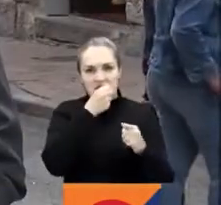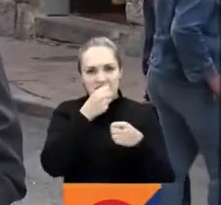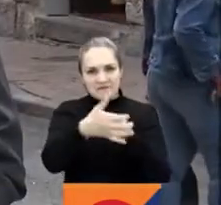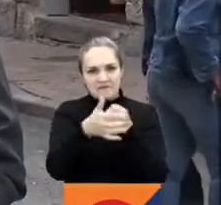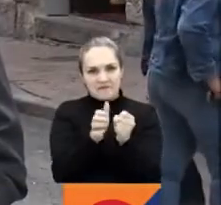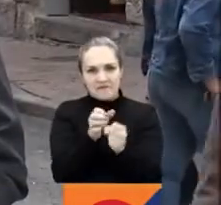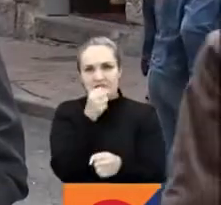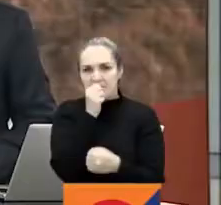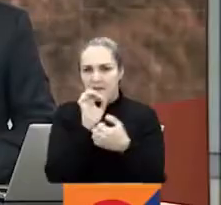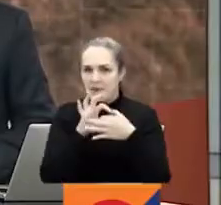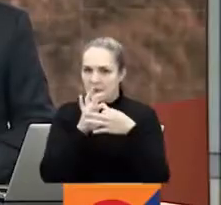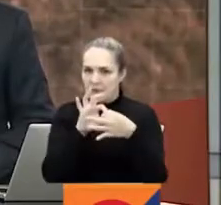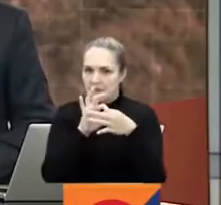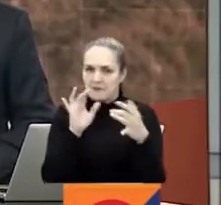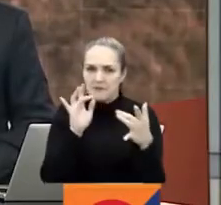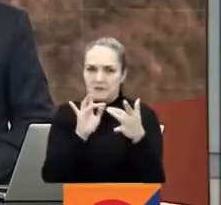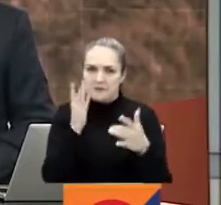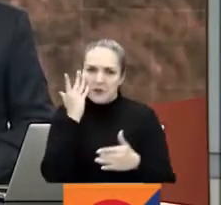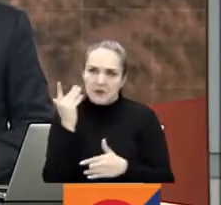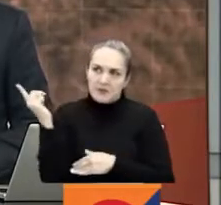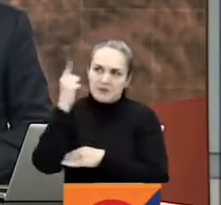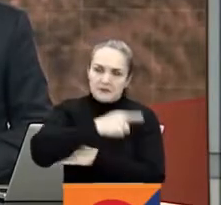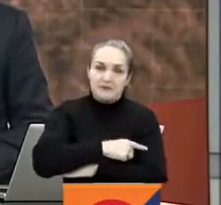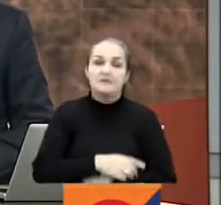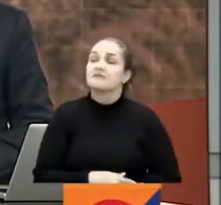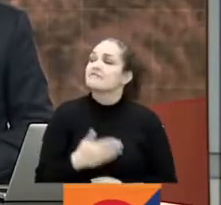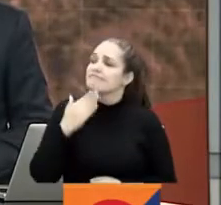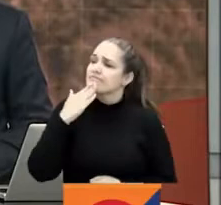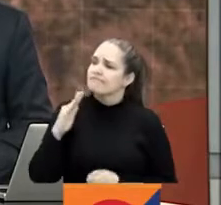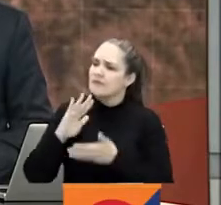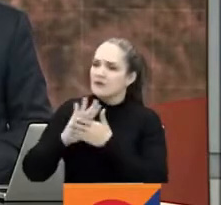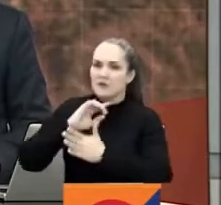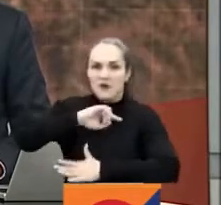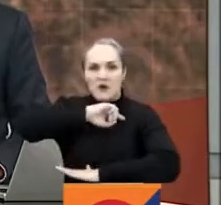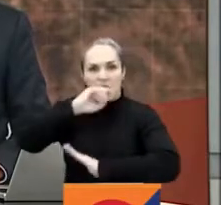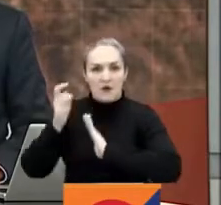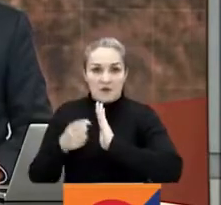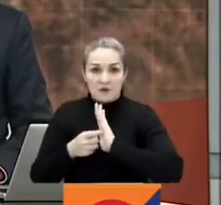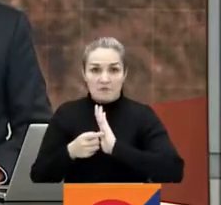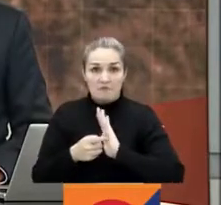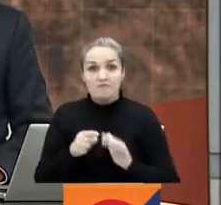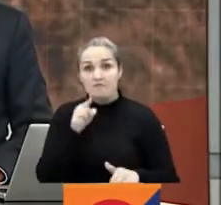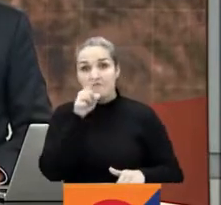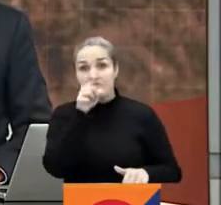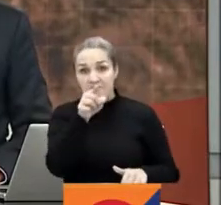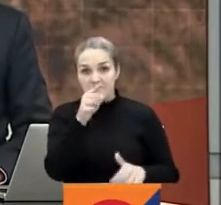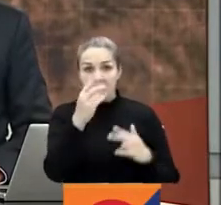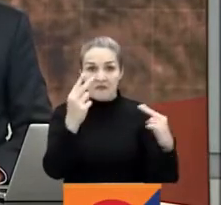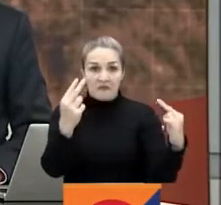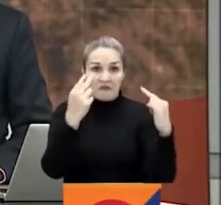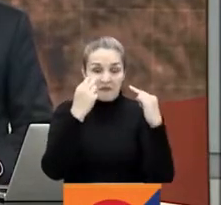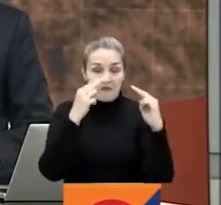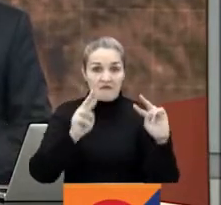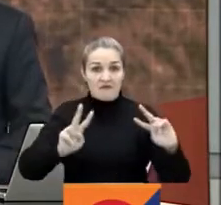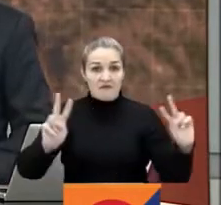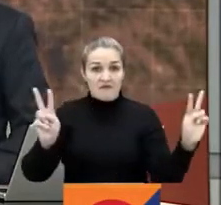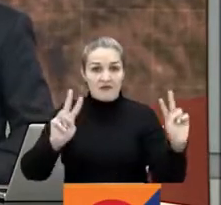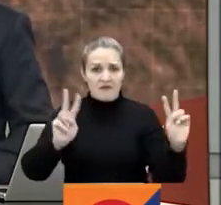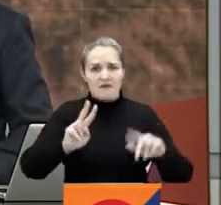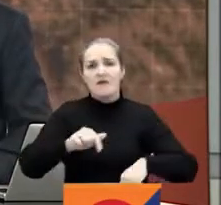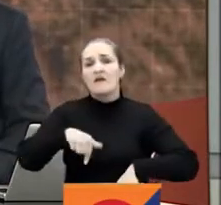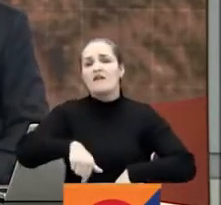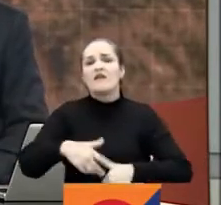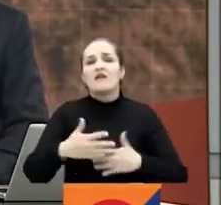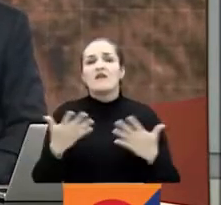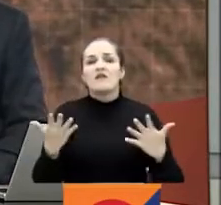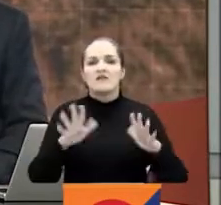Conectados 24-7. Completa información, por supuesto, John y Lisset. Y ustedes, no se pueden perder la transmisión que haremos de esto a través